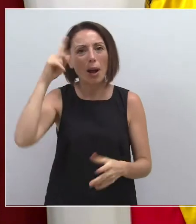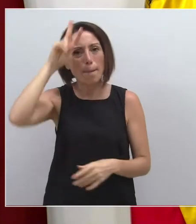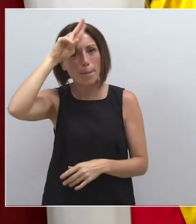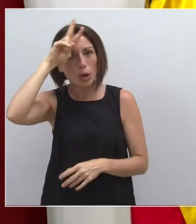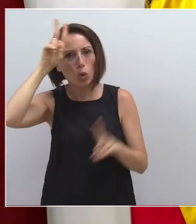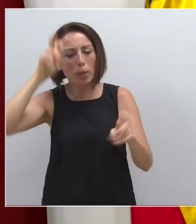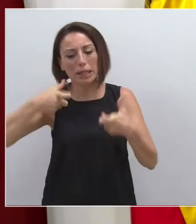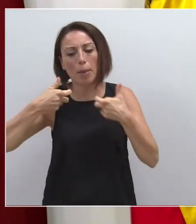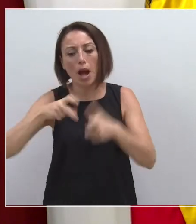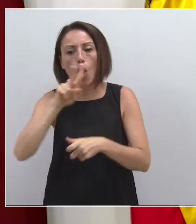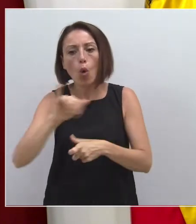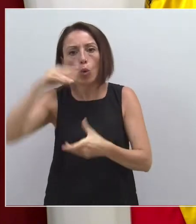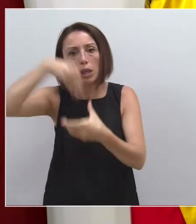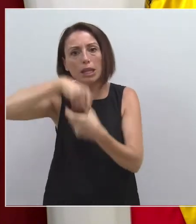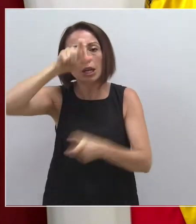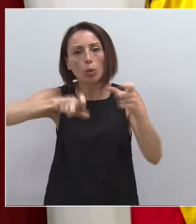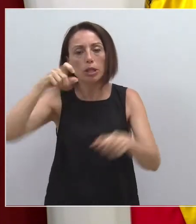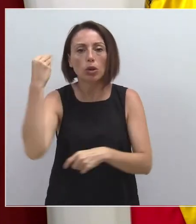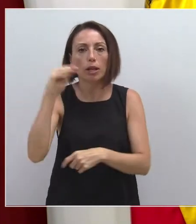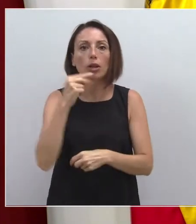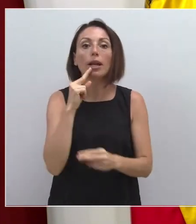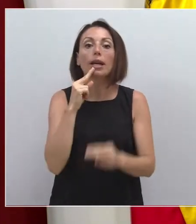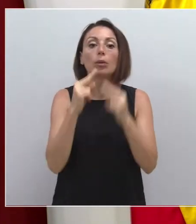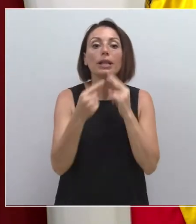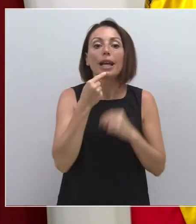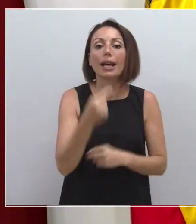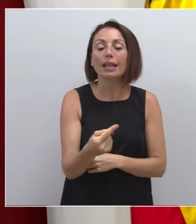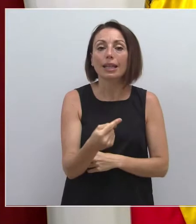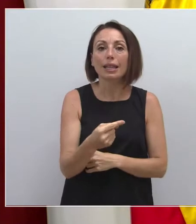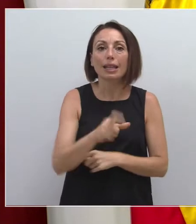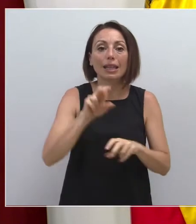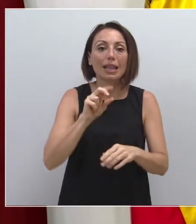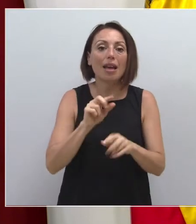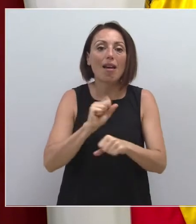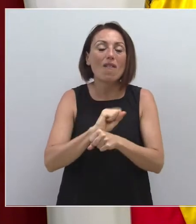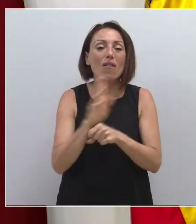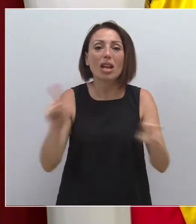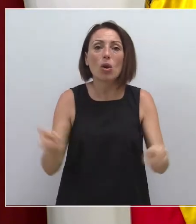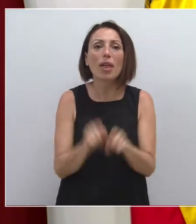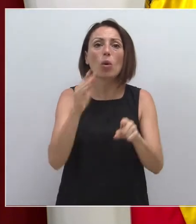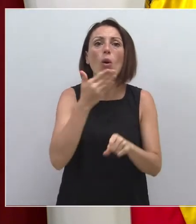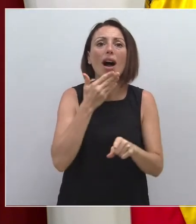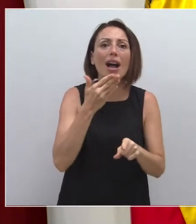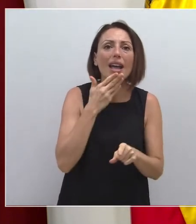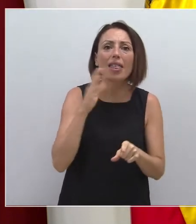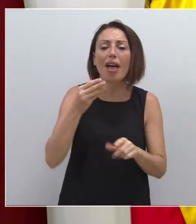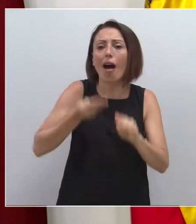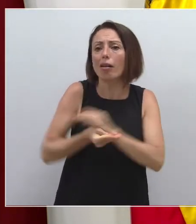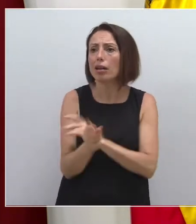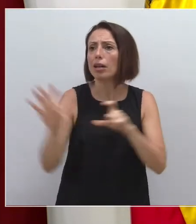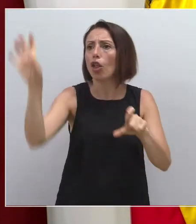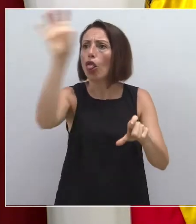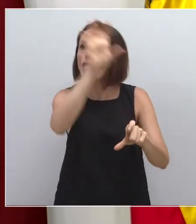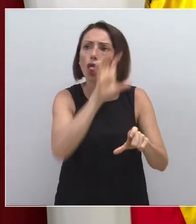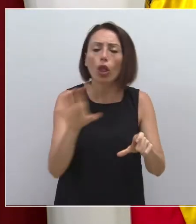señalar una vez más que el virus no respeta ni conoce edades, ni conoce nacionalidades, ni conoce